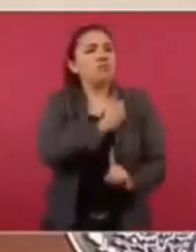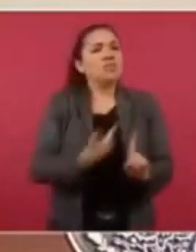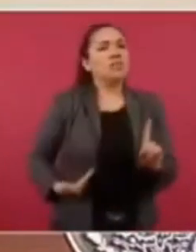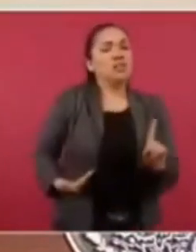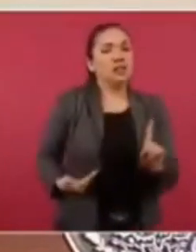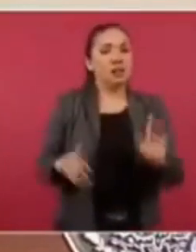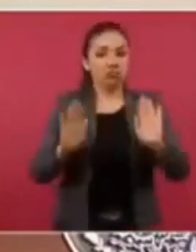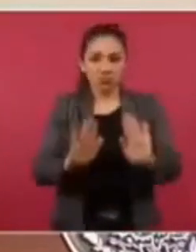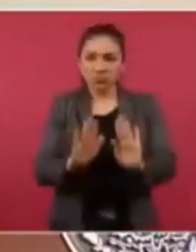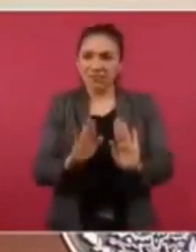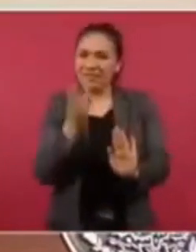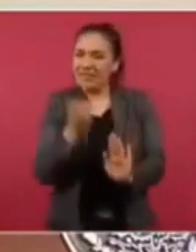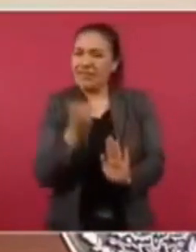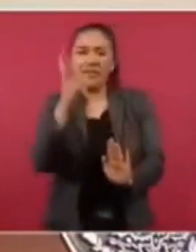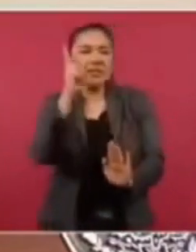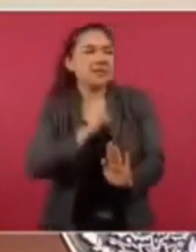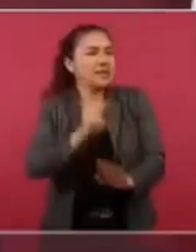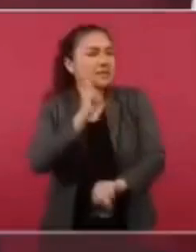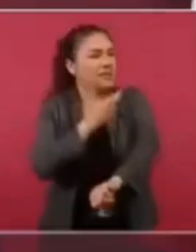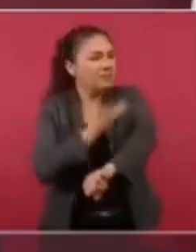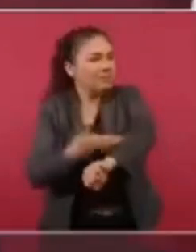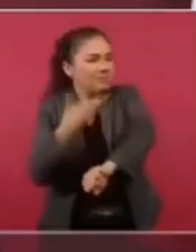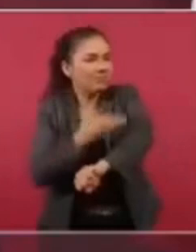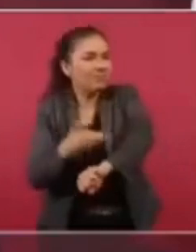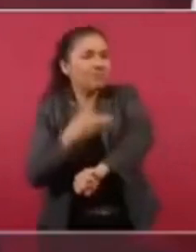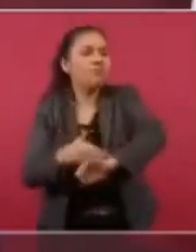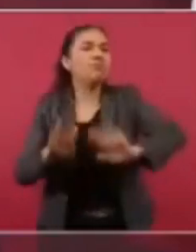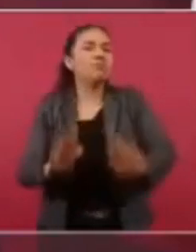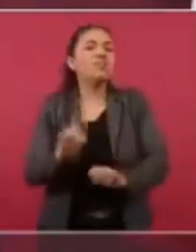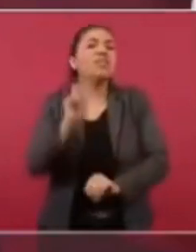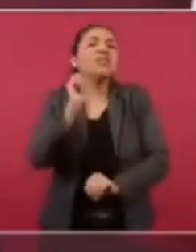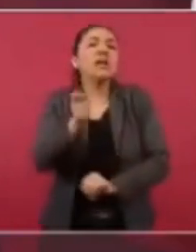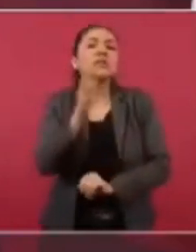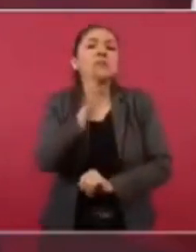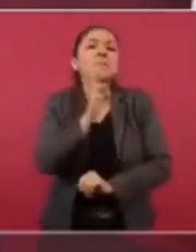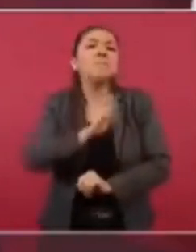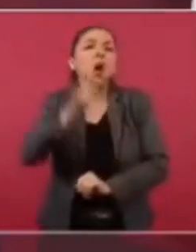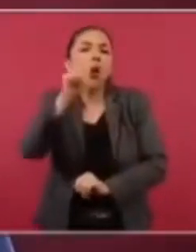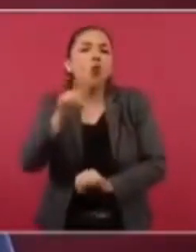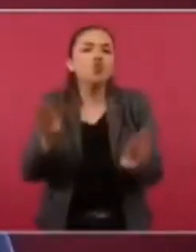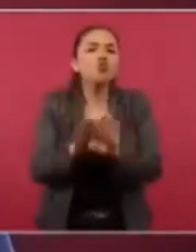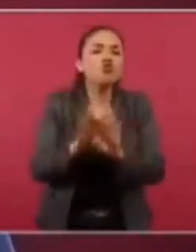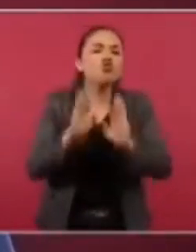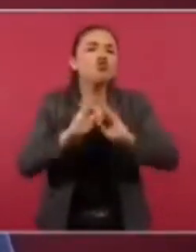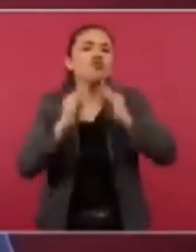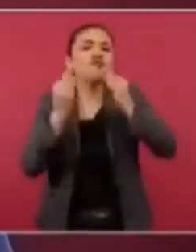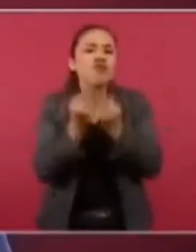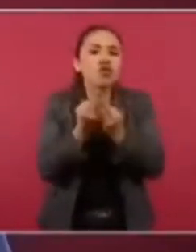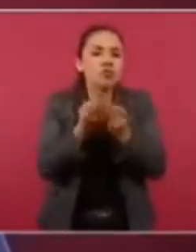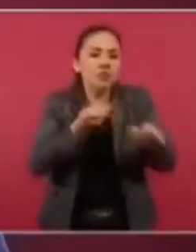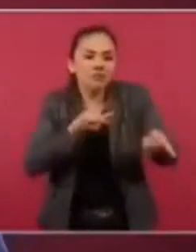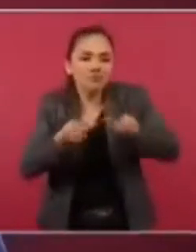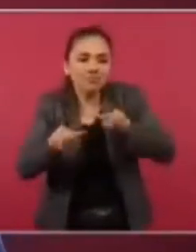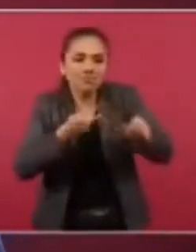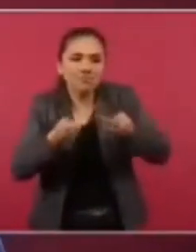Se tiene que ver qué es la vía, cuál es la vía más…